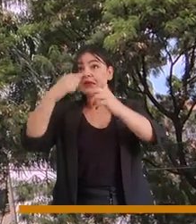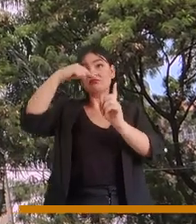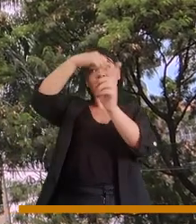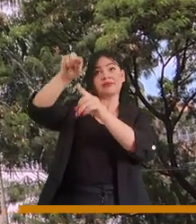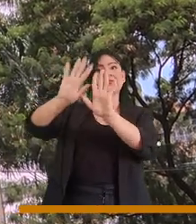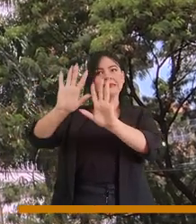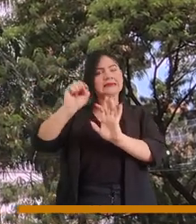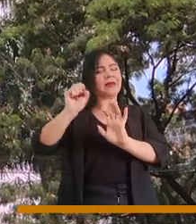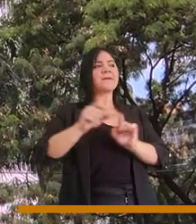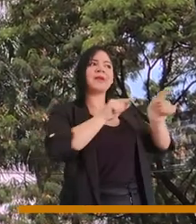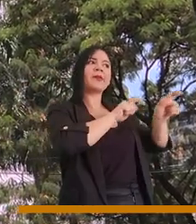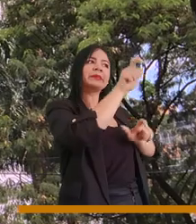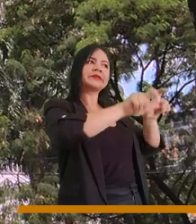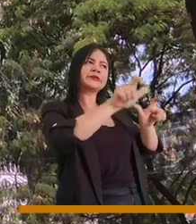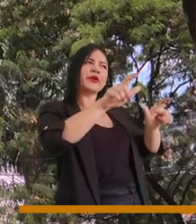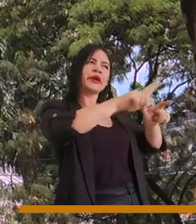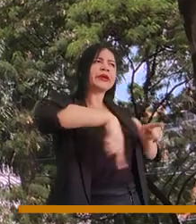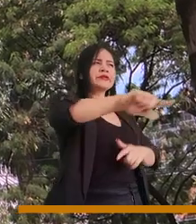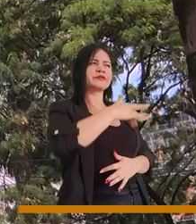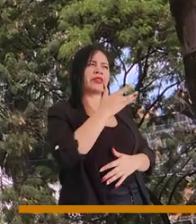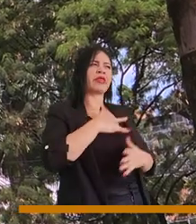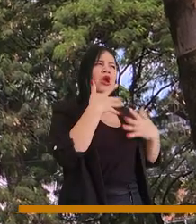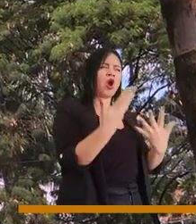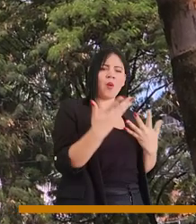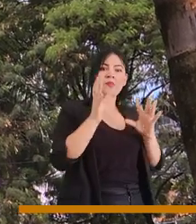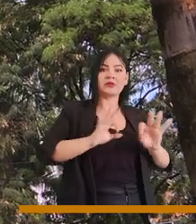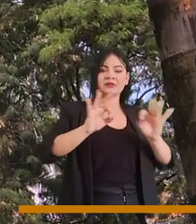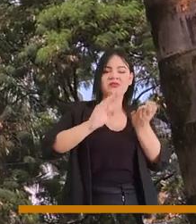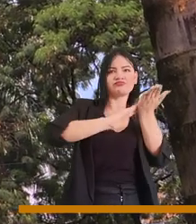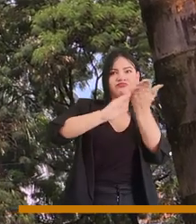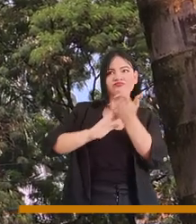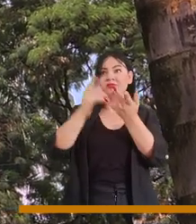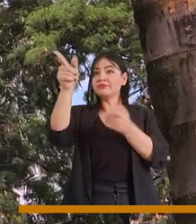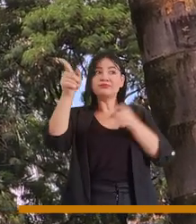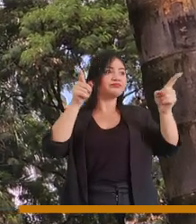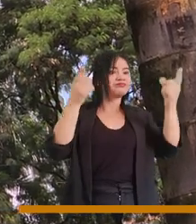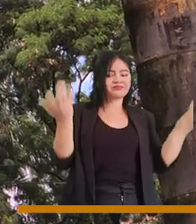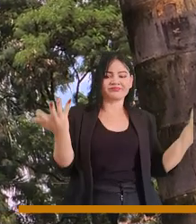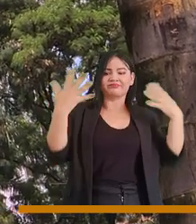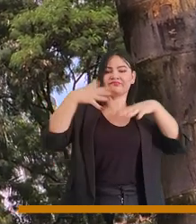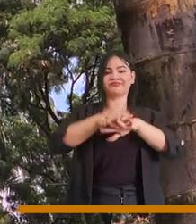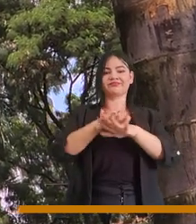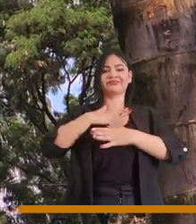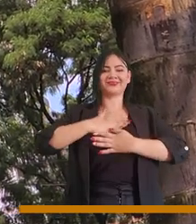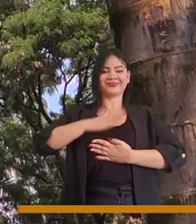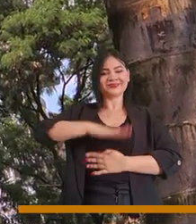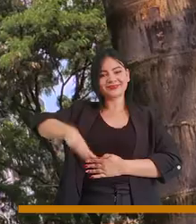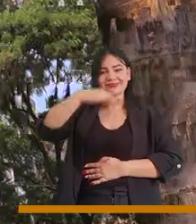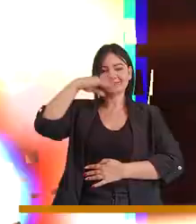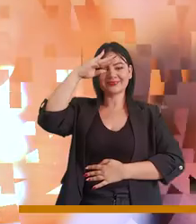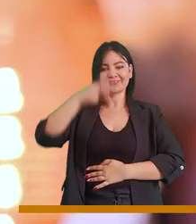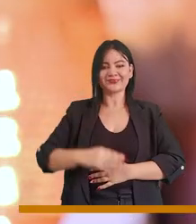comunidad, para que entre todos busquemos esas soluciones que nos permitan convivir a los turistas con los locales en nuestra